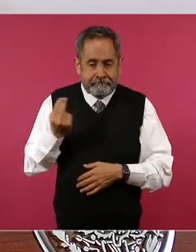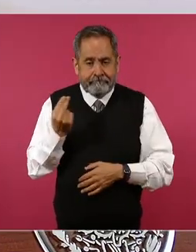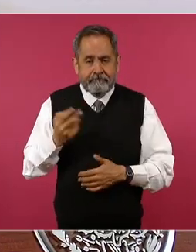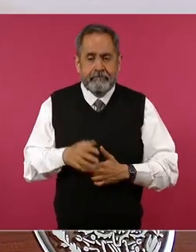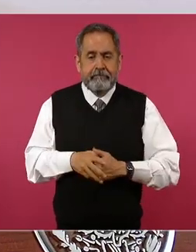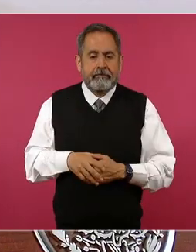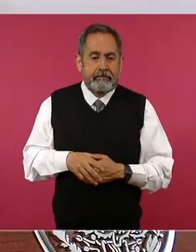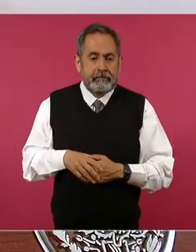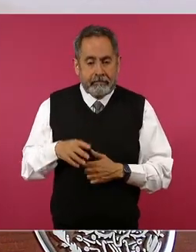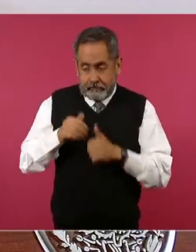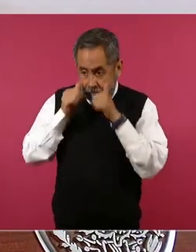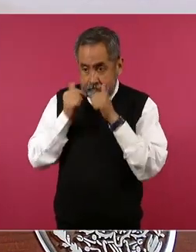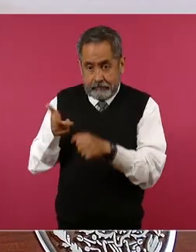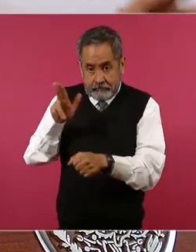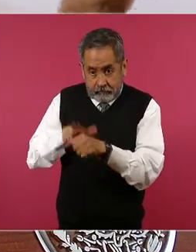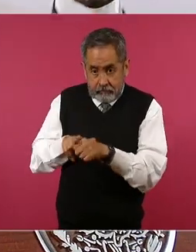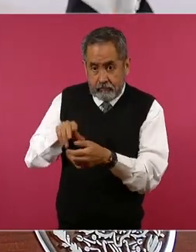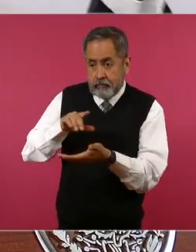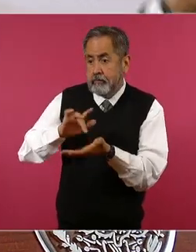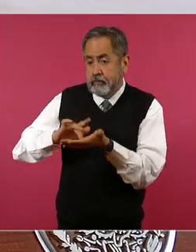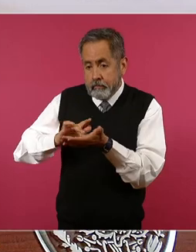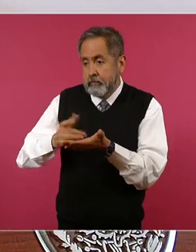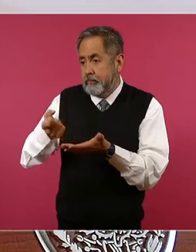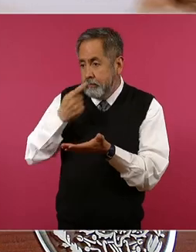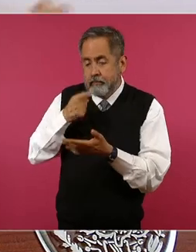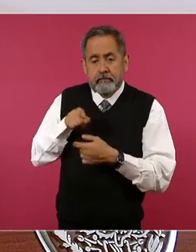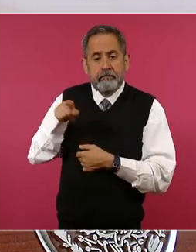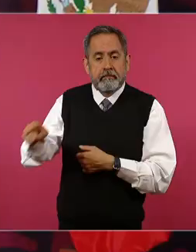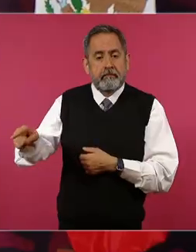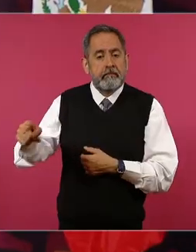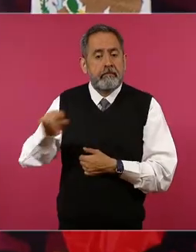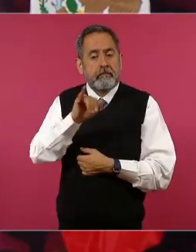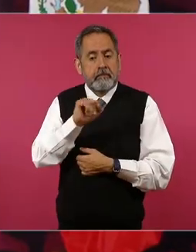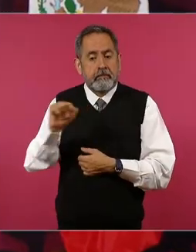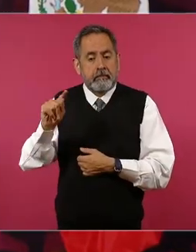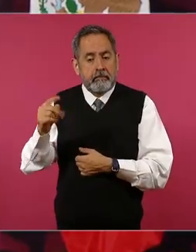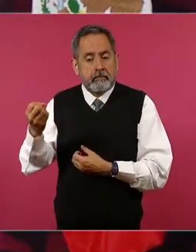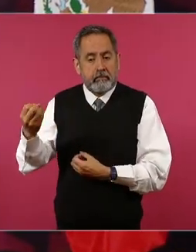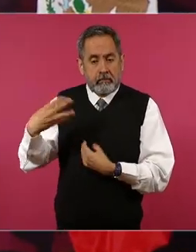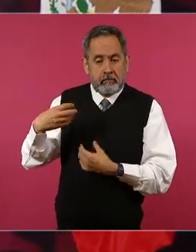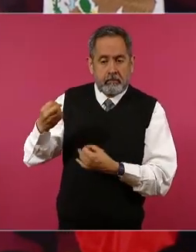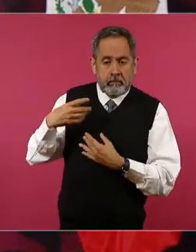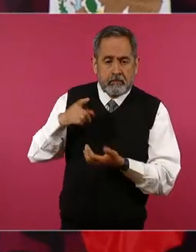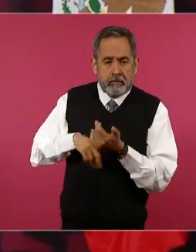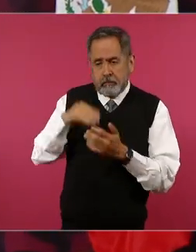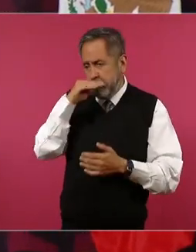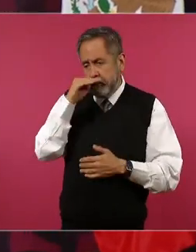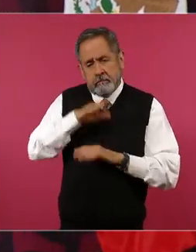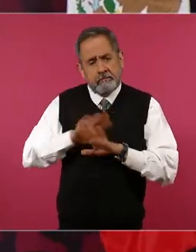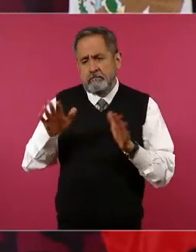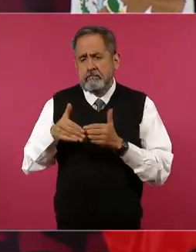entonces la atención médica y los medicamentos los voy a tener garantizados